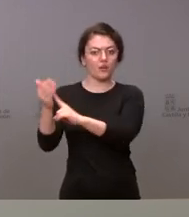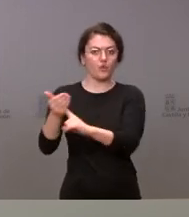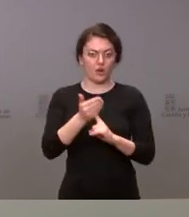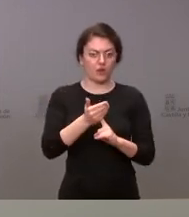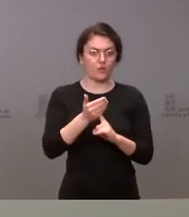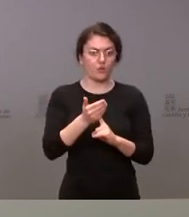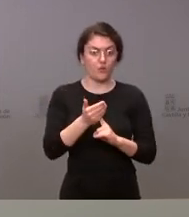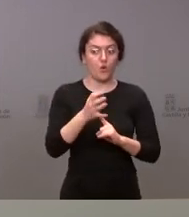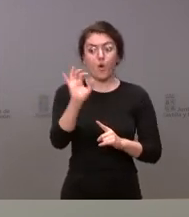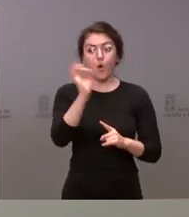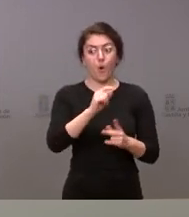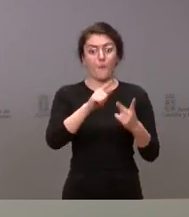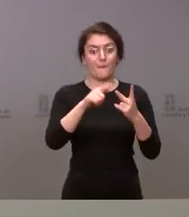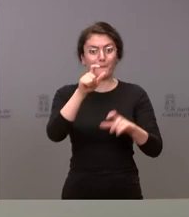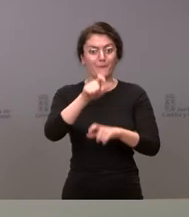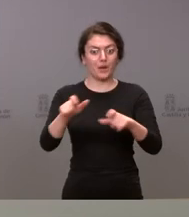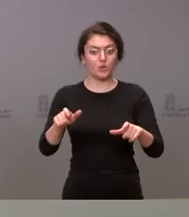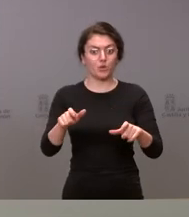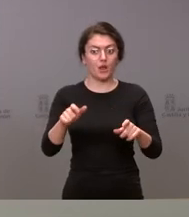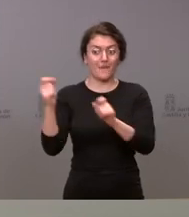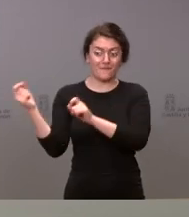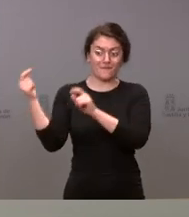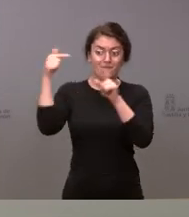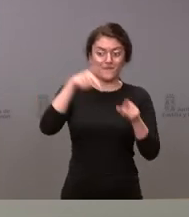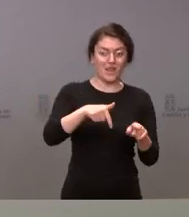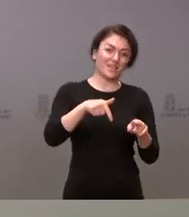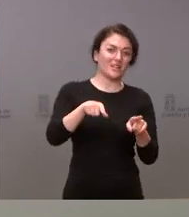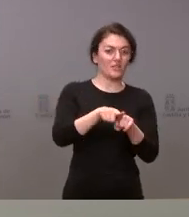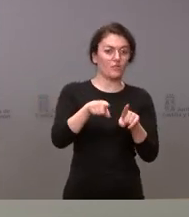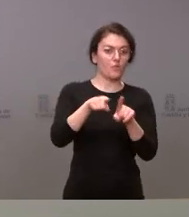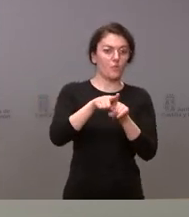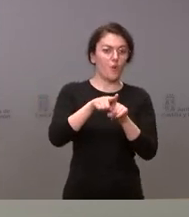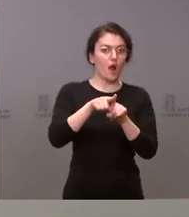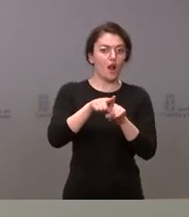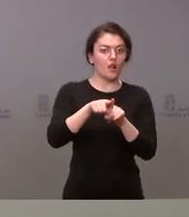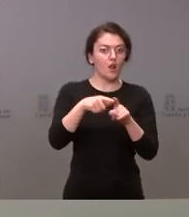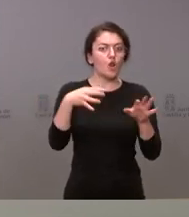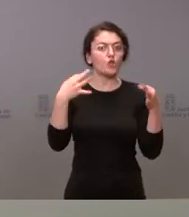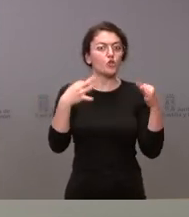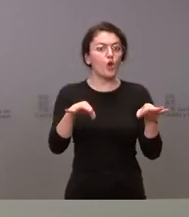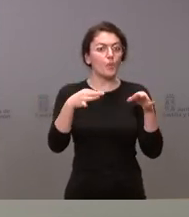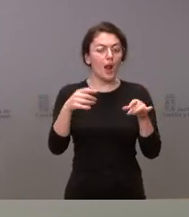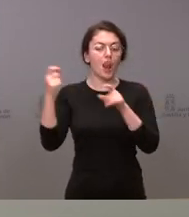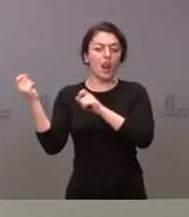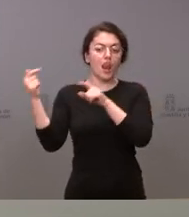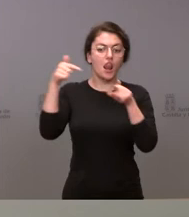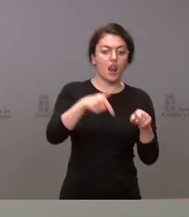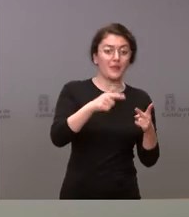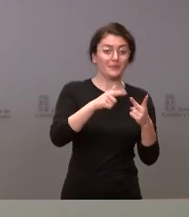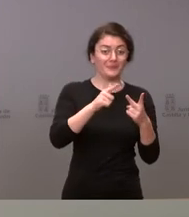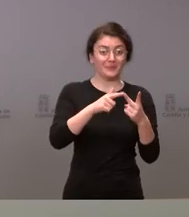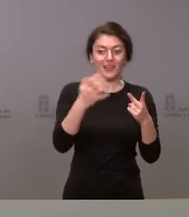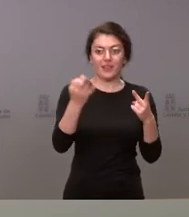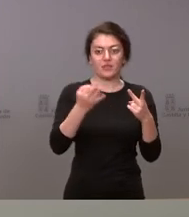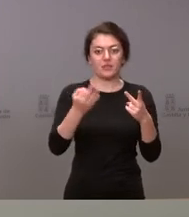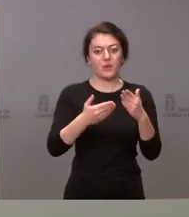a aquellas otras personas que están llegando ya desde Ucrania por una vía más informal y que lo que haremos es tramitar toda la documentación